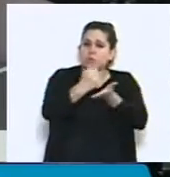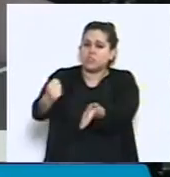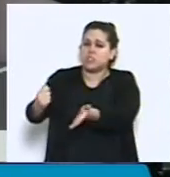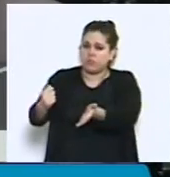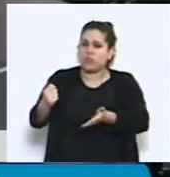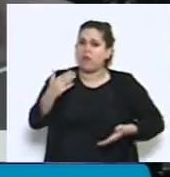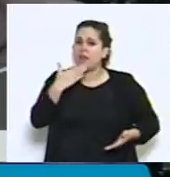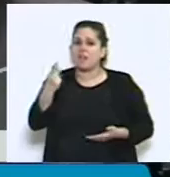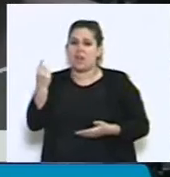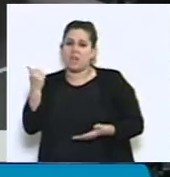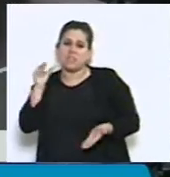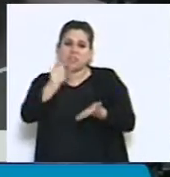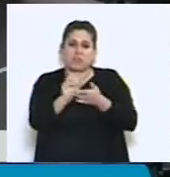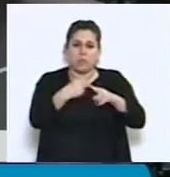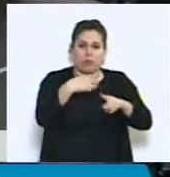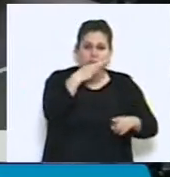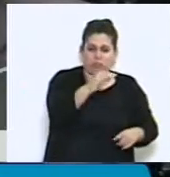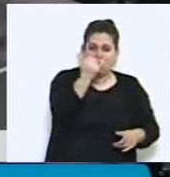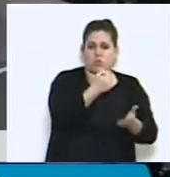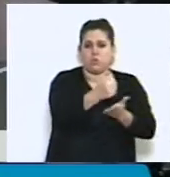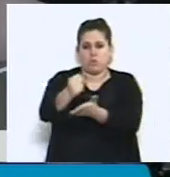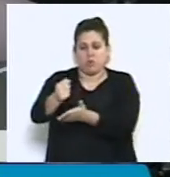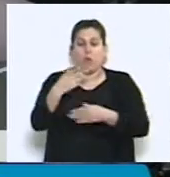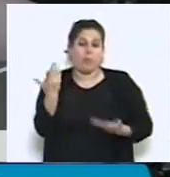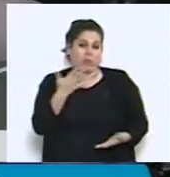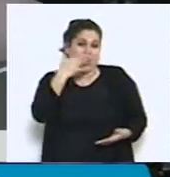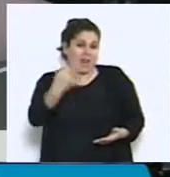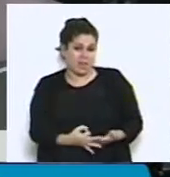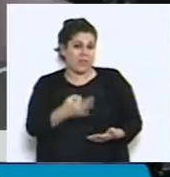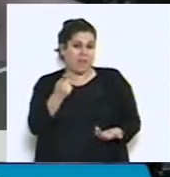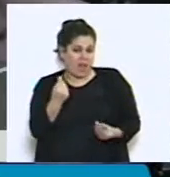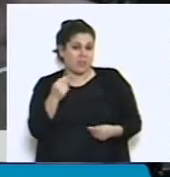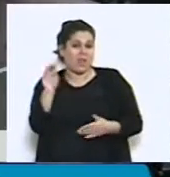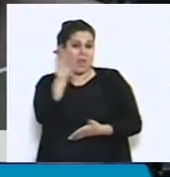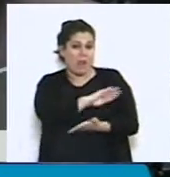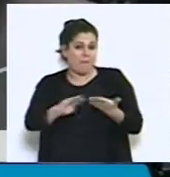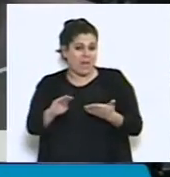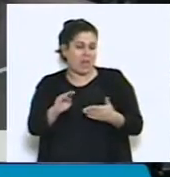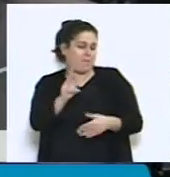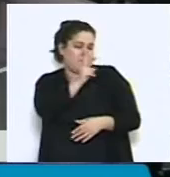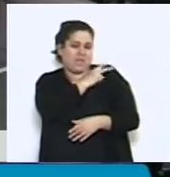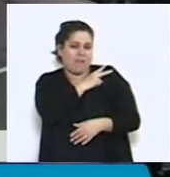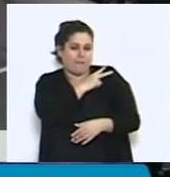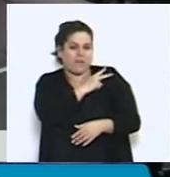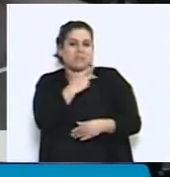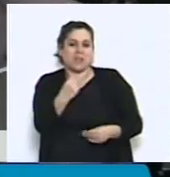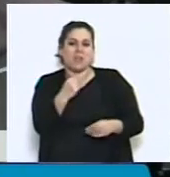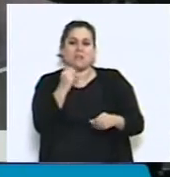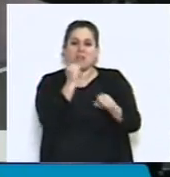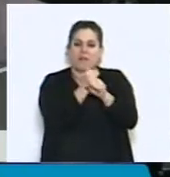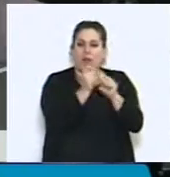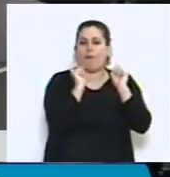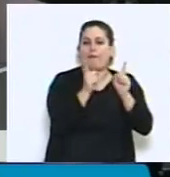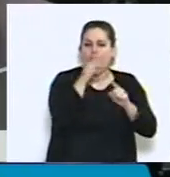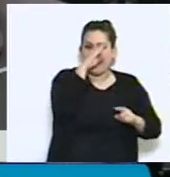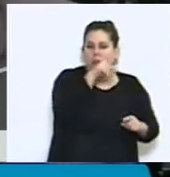esta asignación por hijo. Porque realmente lo que hacen los empleadores es mantenerle el trabajo en negro con la